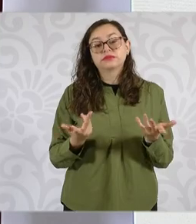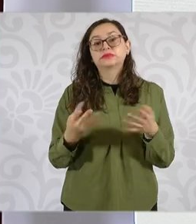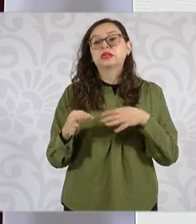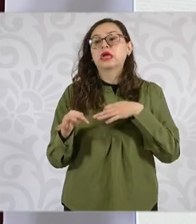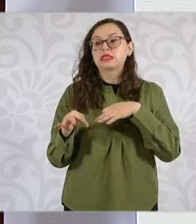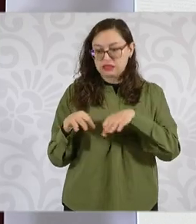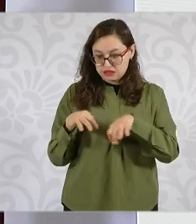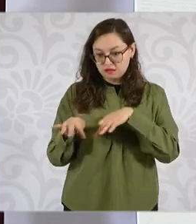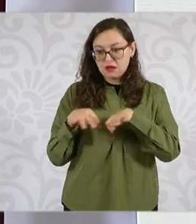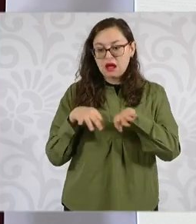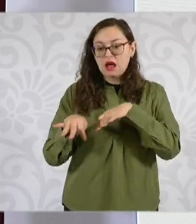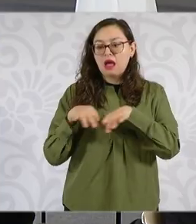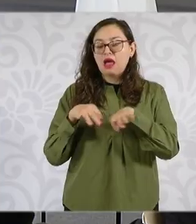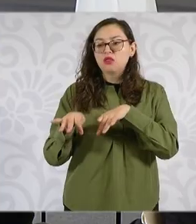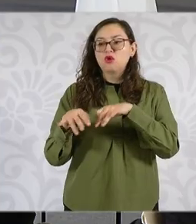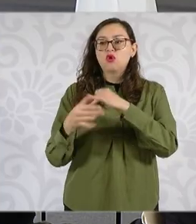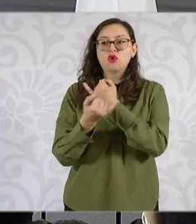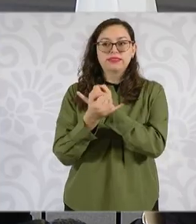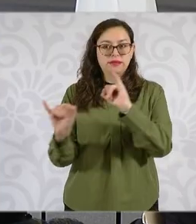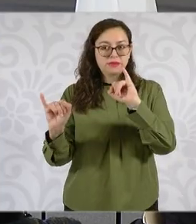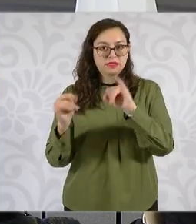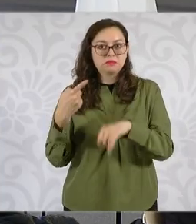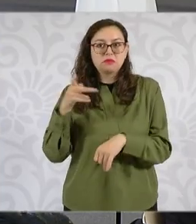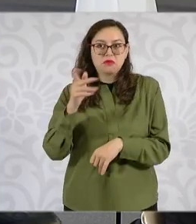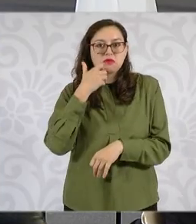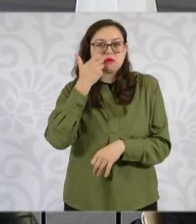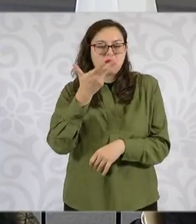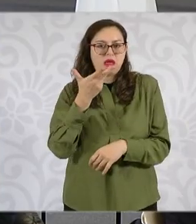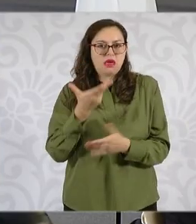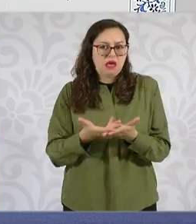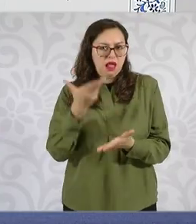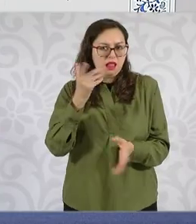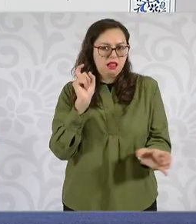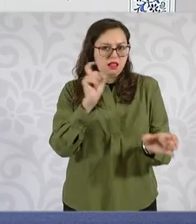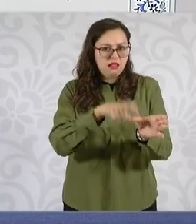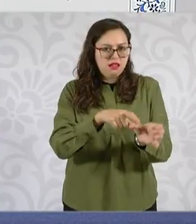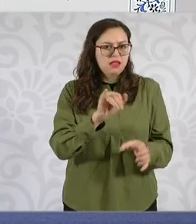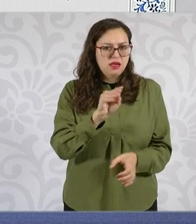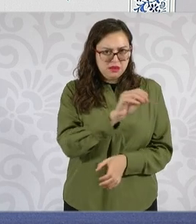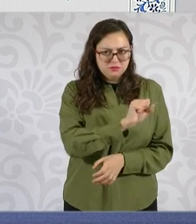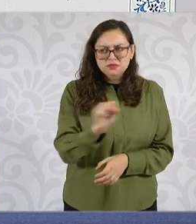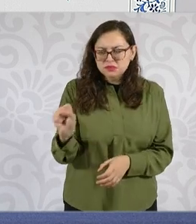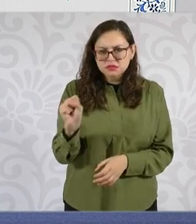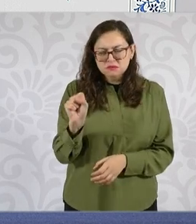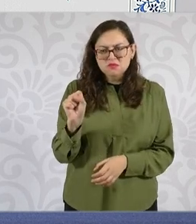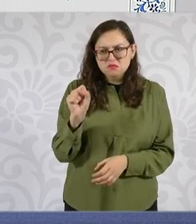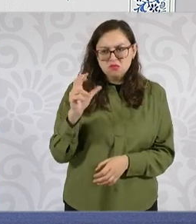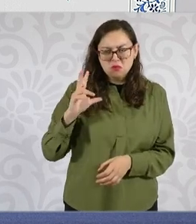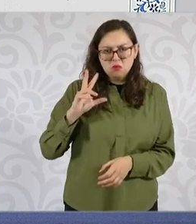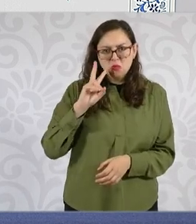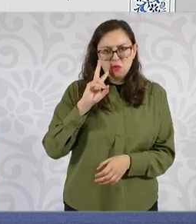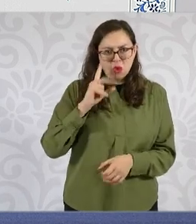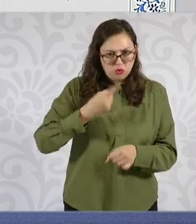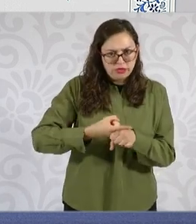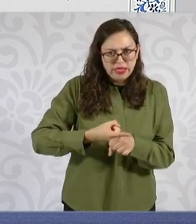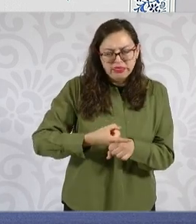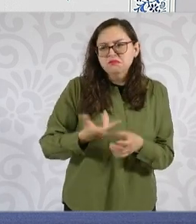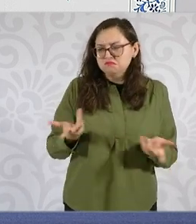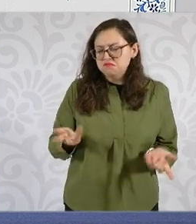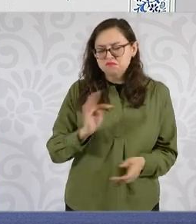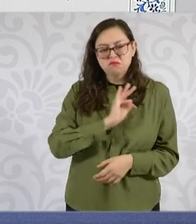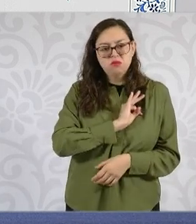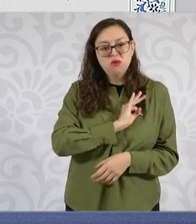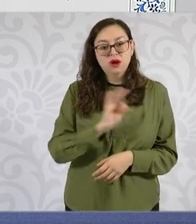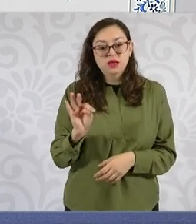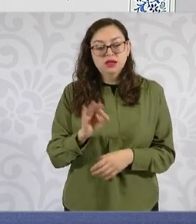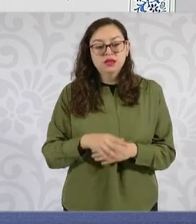de alta de manera voluntaria. ¿Cómo vamos a hacerles saber los detalles